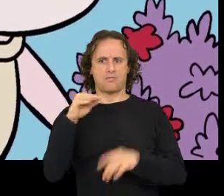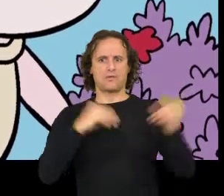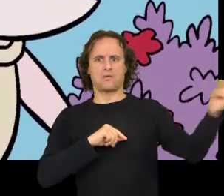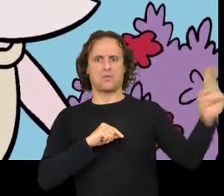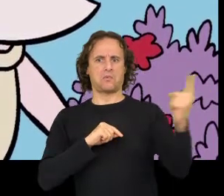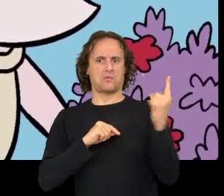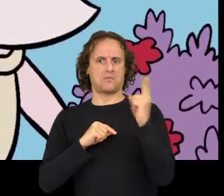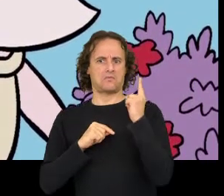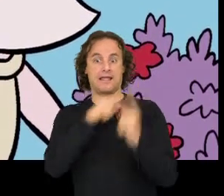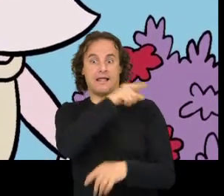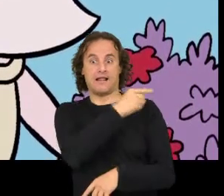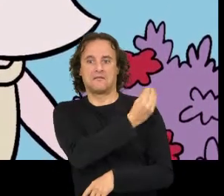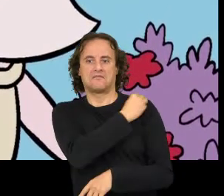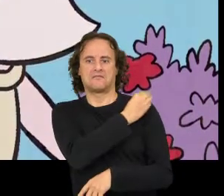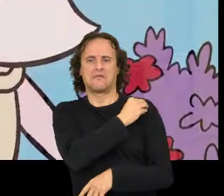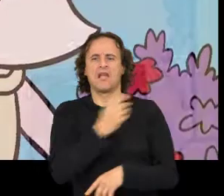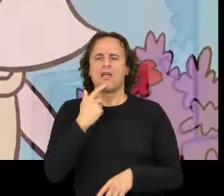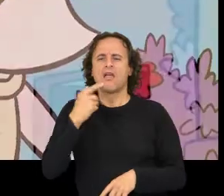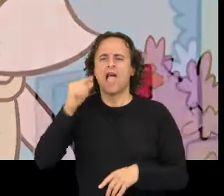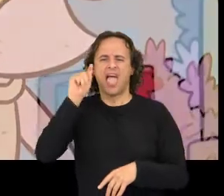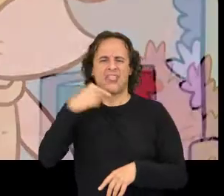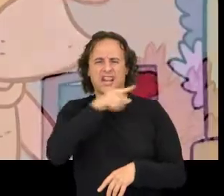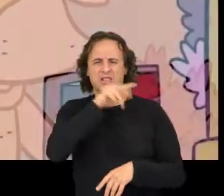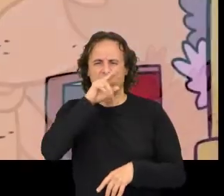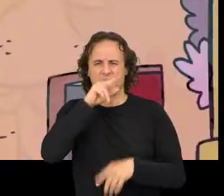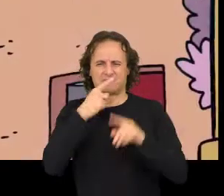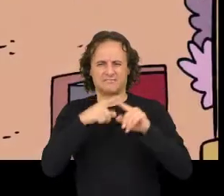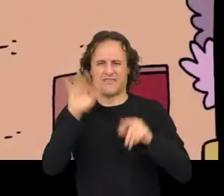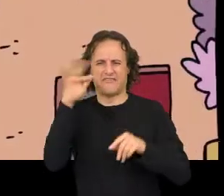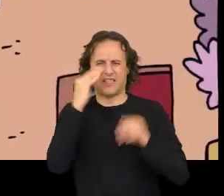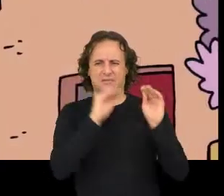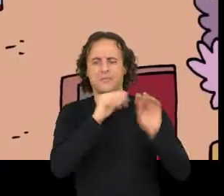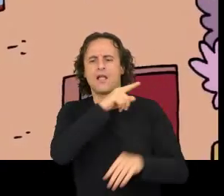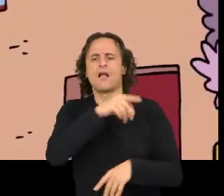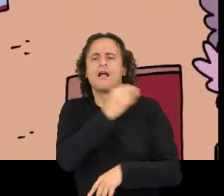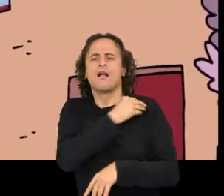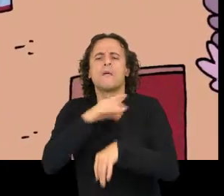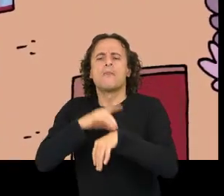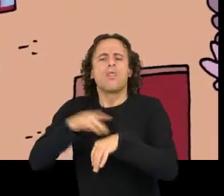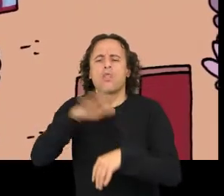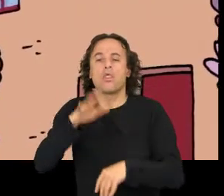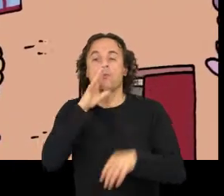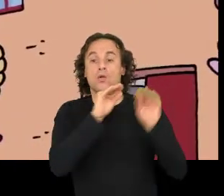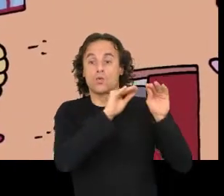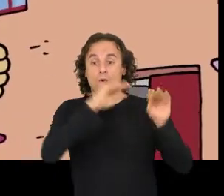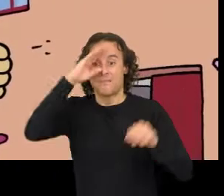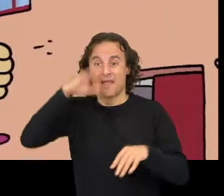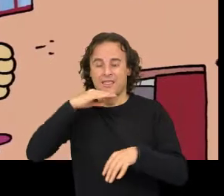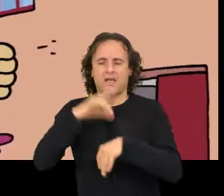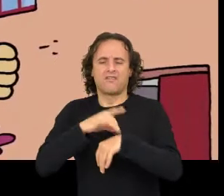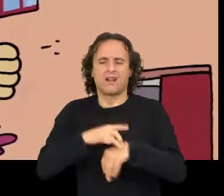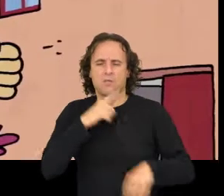A mociña preguntouxe con acento francés onde había un médico Porque a seu pai lle doía